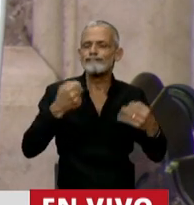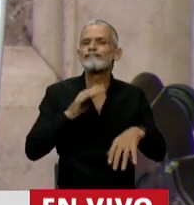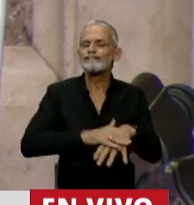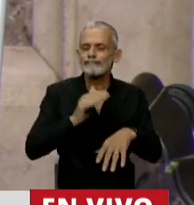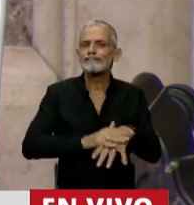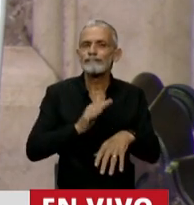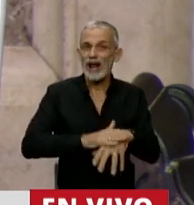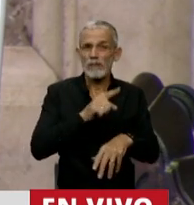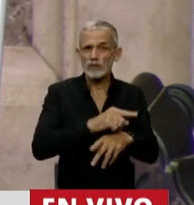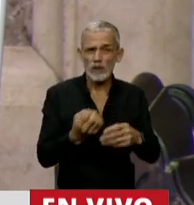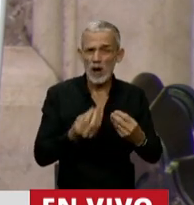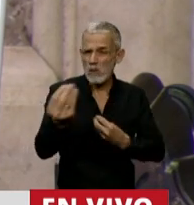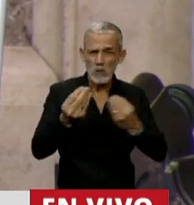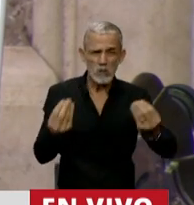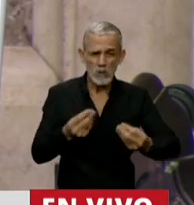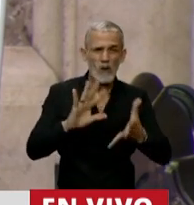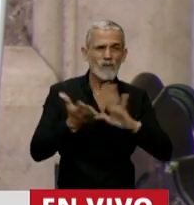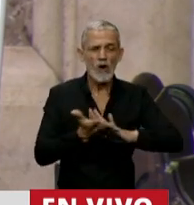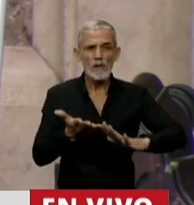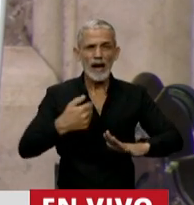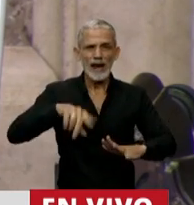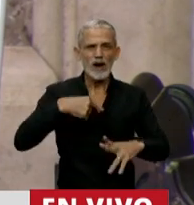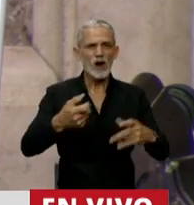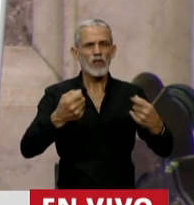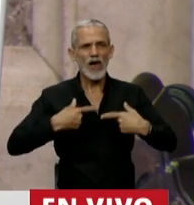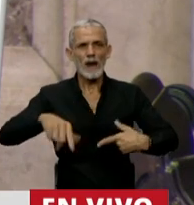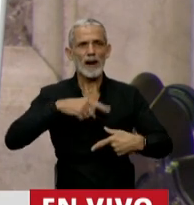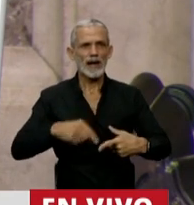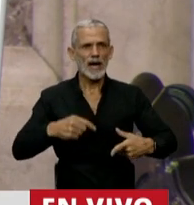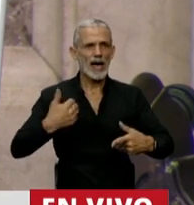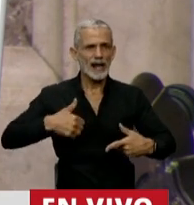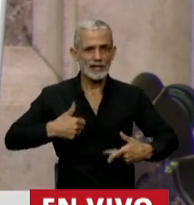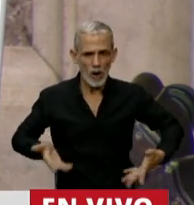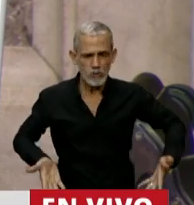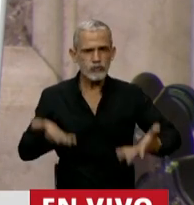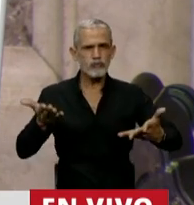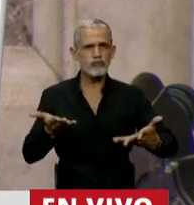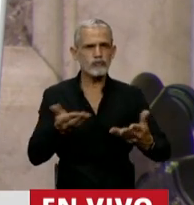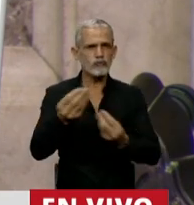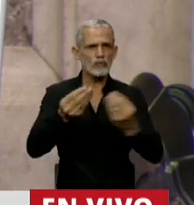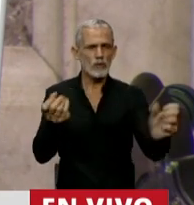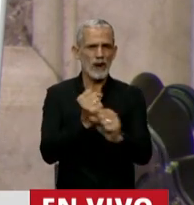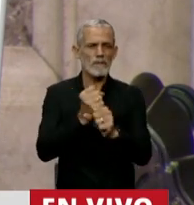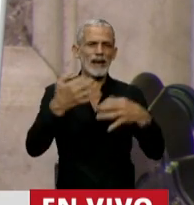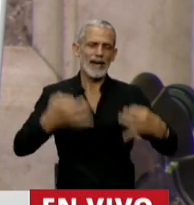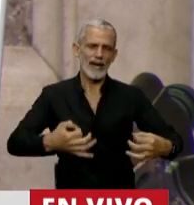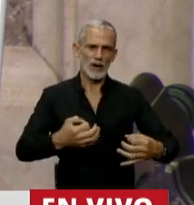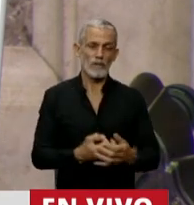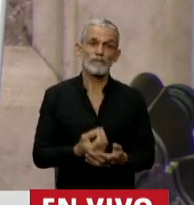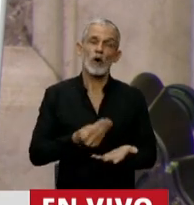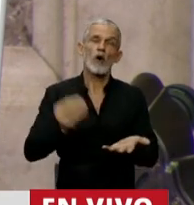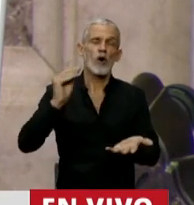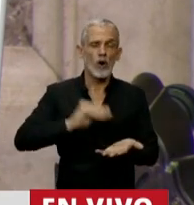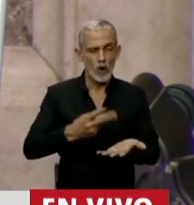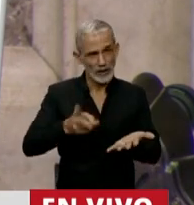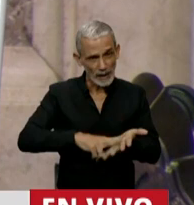responsables de no generar las condiciones que permitan el crecimiento del empleo genuino. Una vez más el